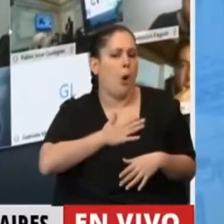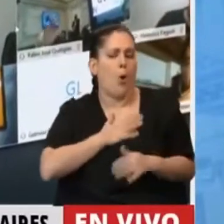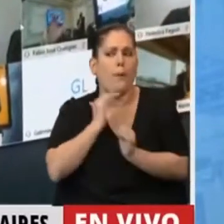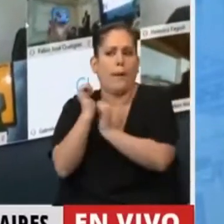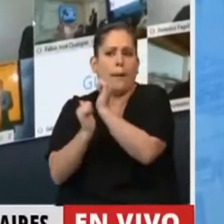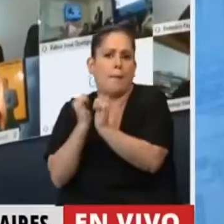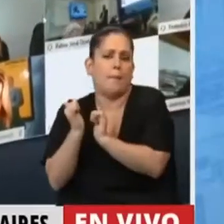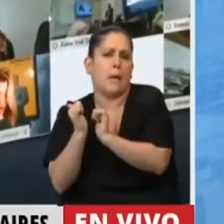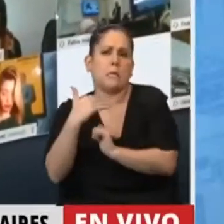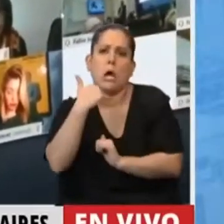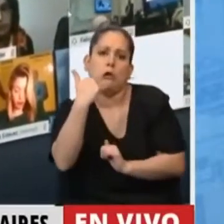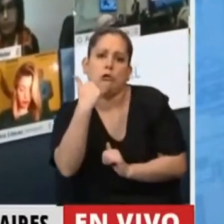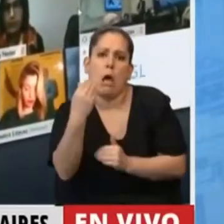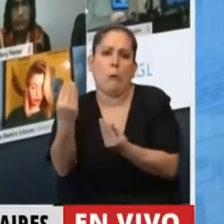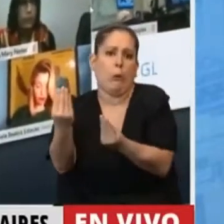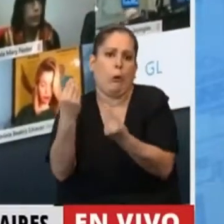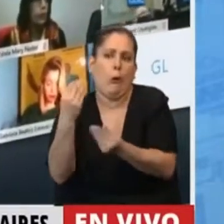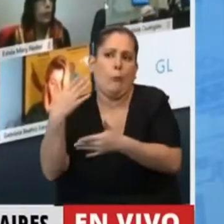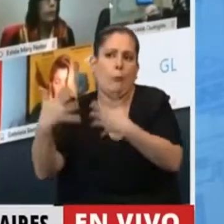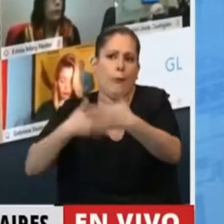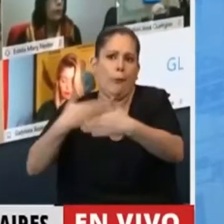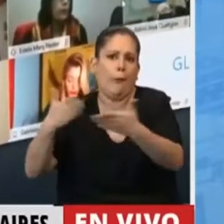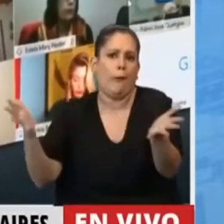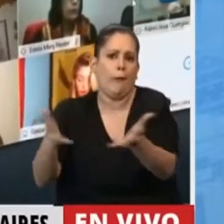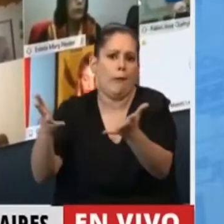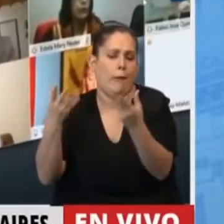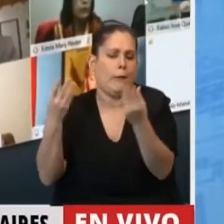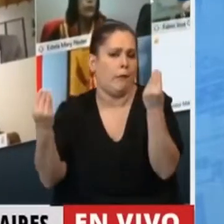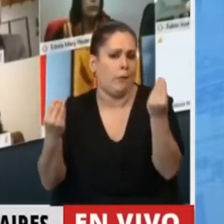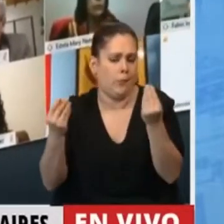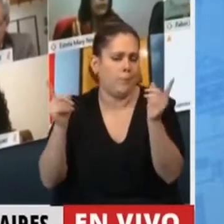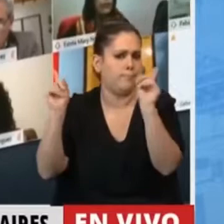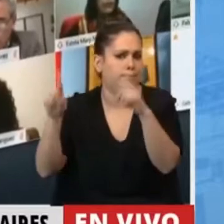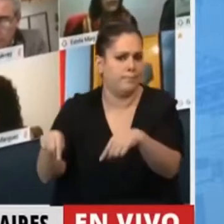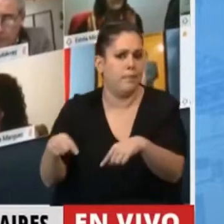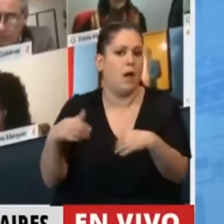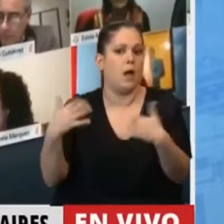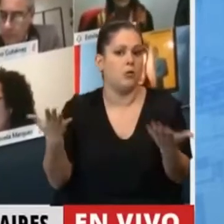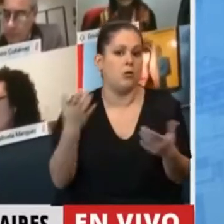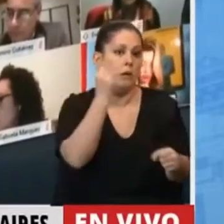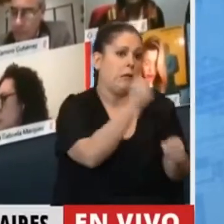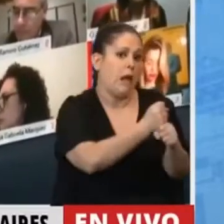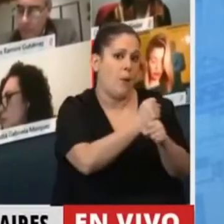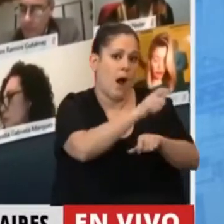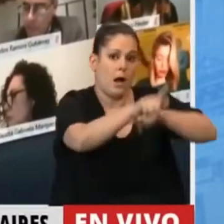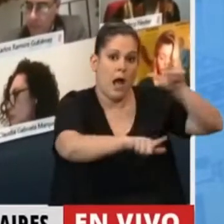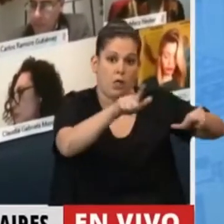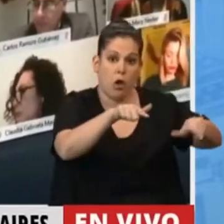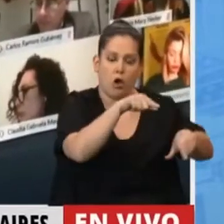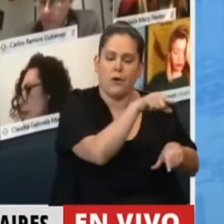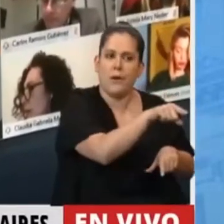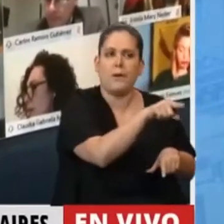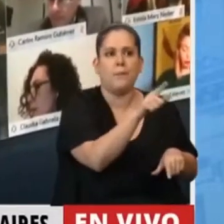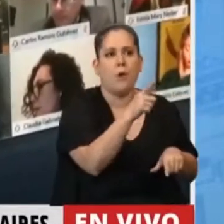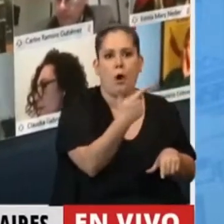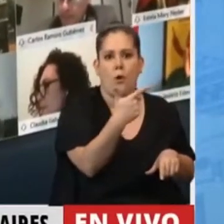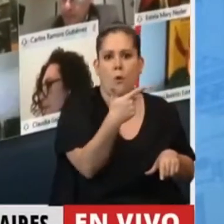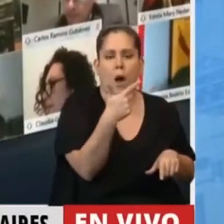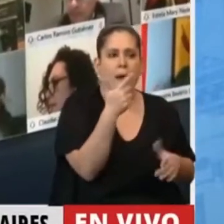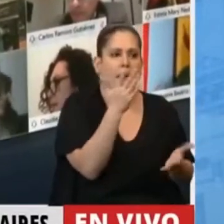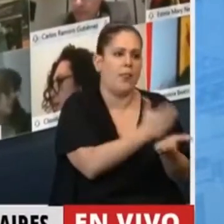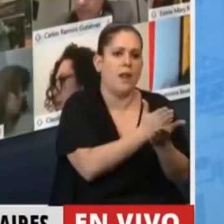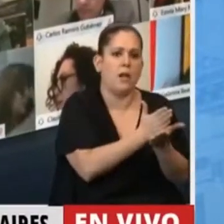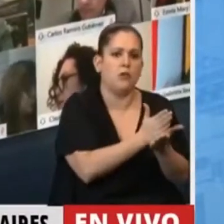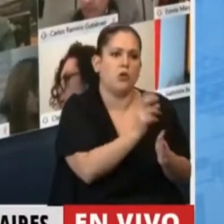iban a saber cómo ponerlas en marcha. Entonces, que los trabajadores que están hoy sin protección de sus